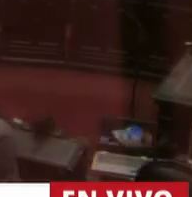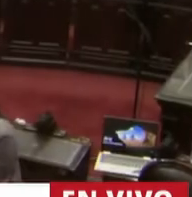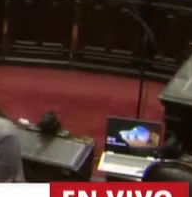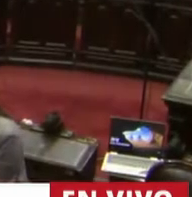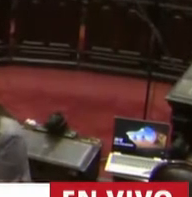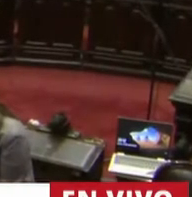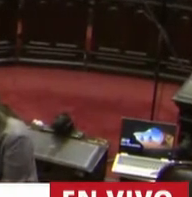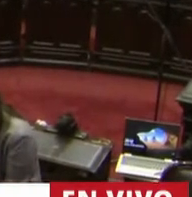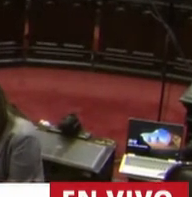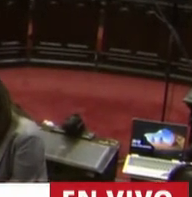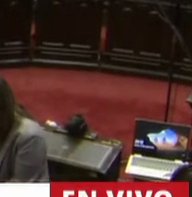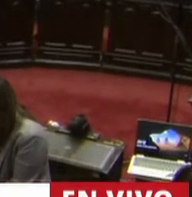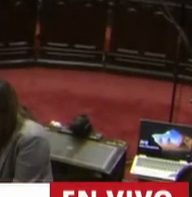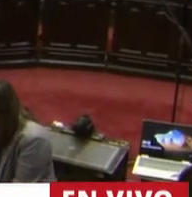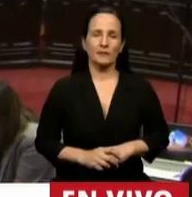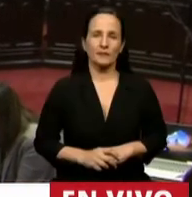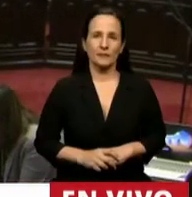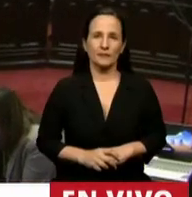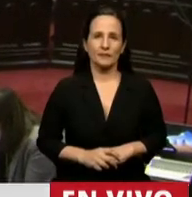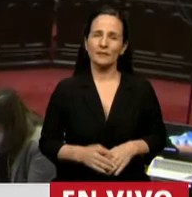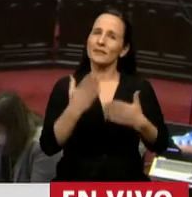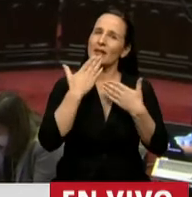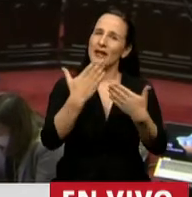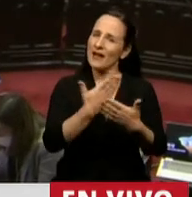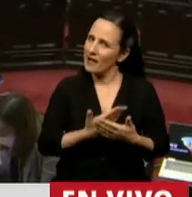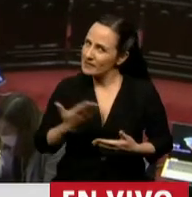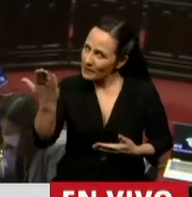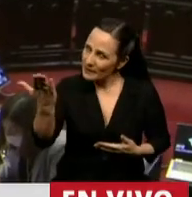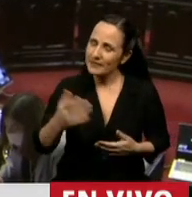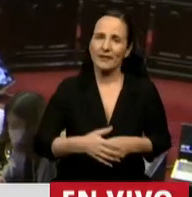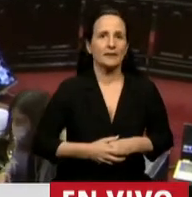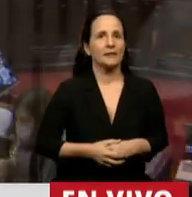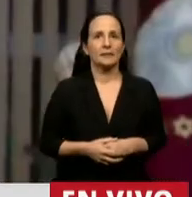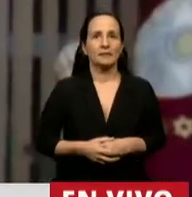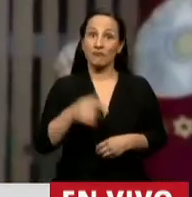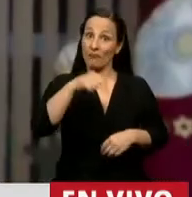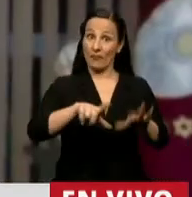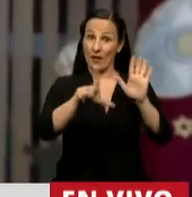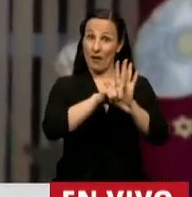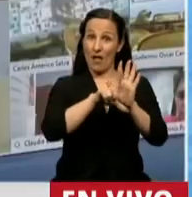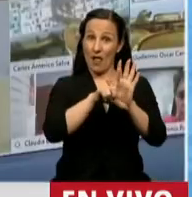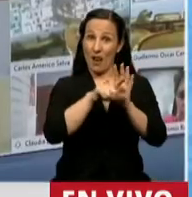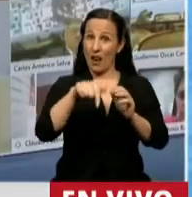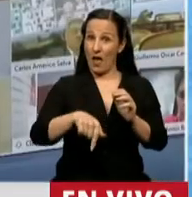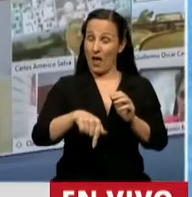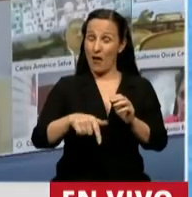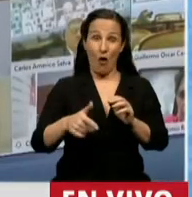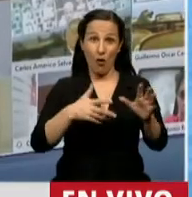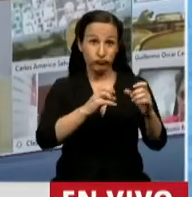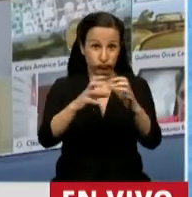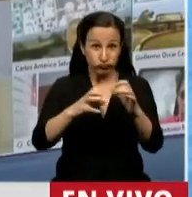Gracias, señor presidente. Esta ley que hoy estamos tratando,